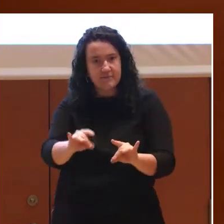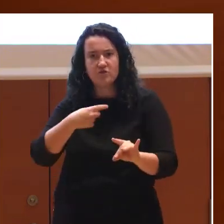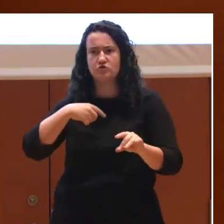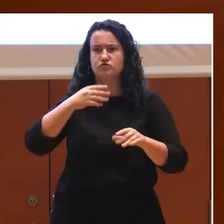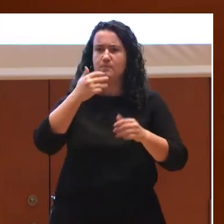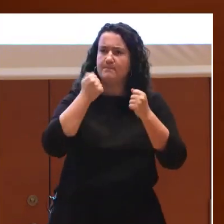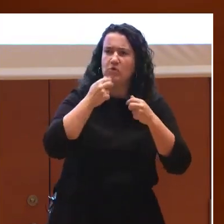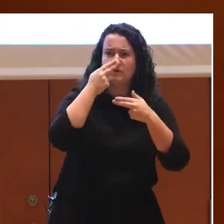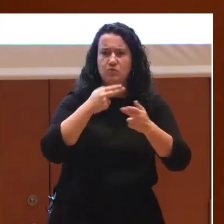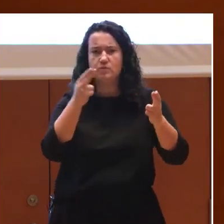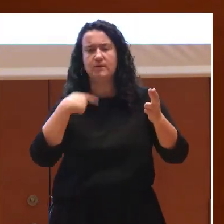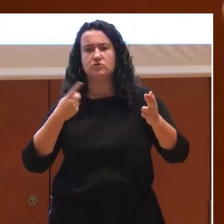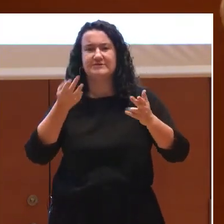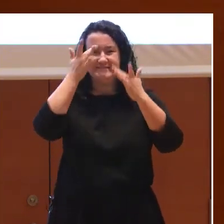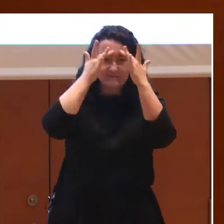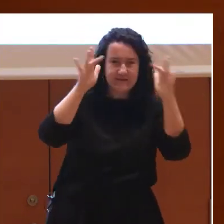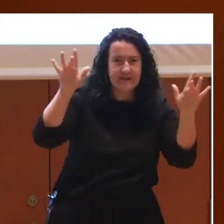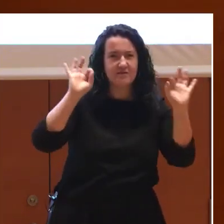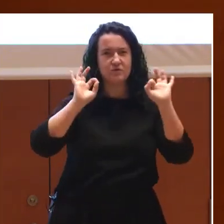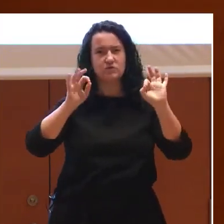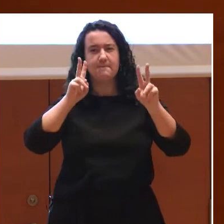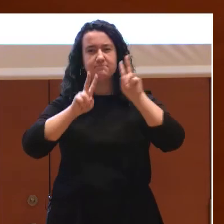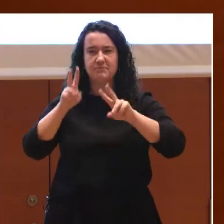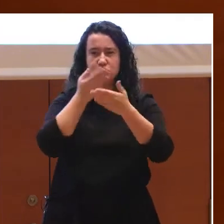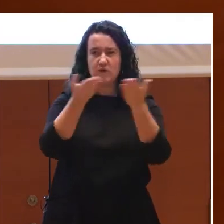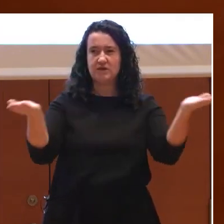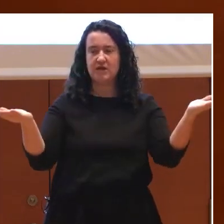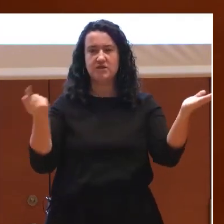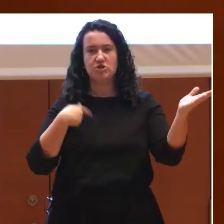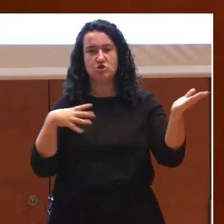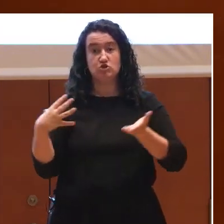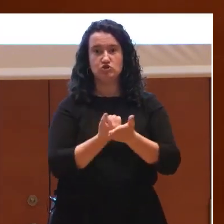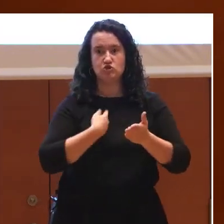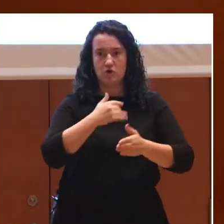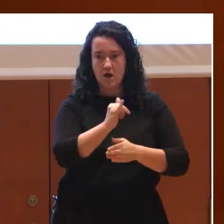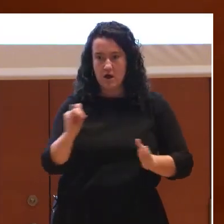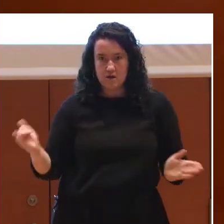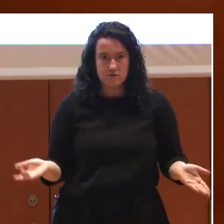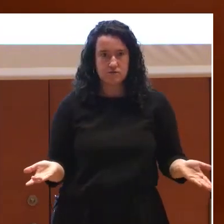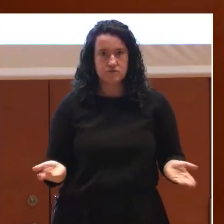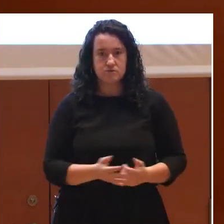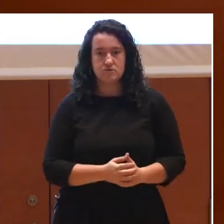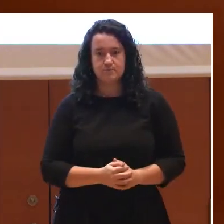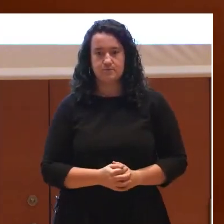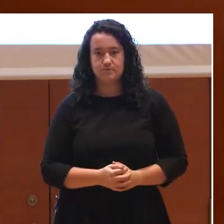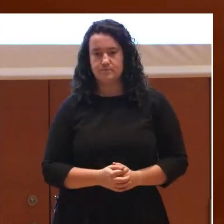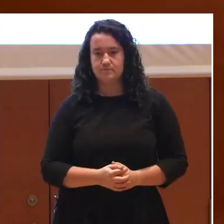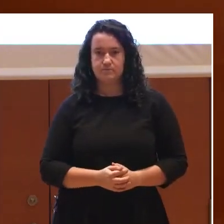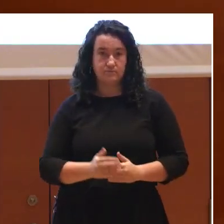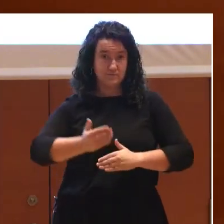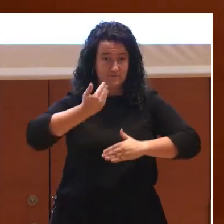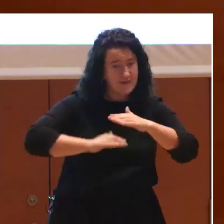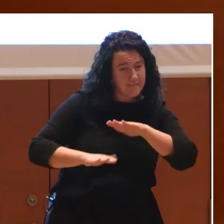públicos, desde la sensibilización y la visualización de todo lo que hay por debajo en todo esto.